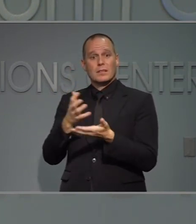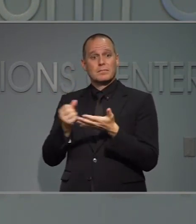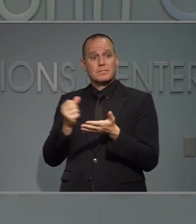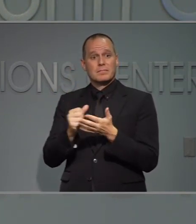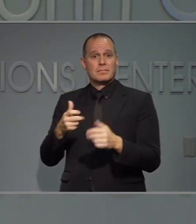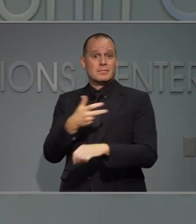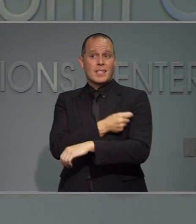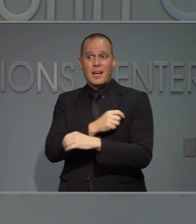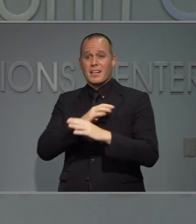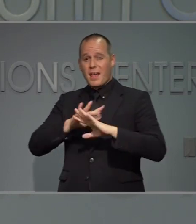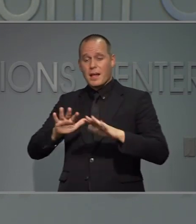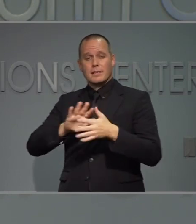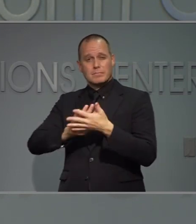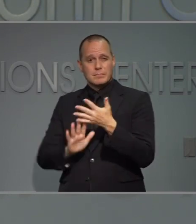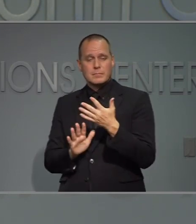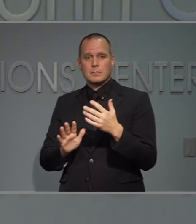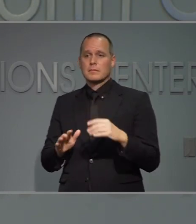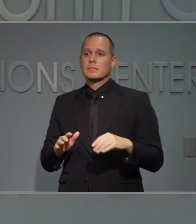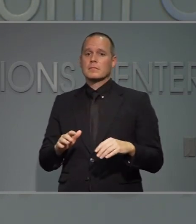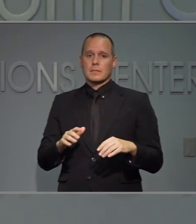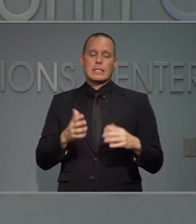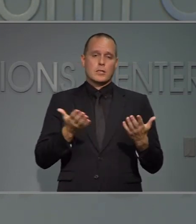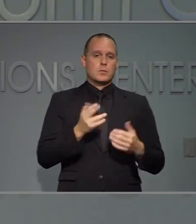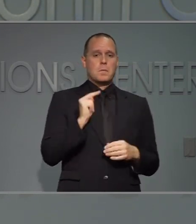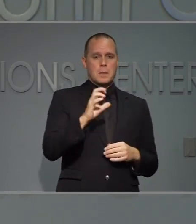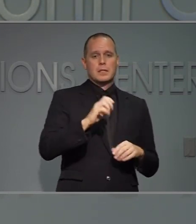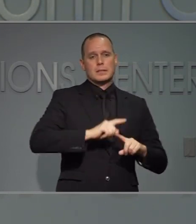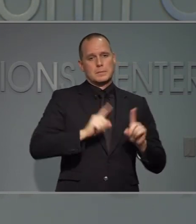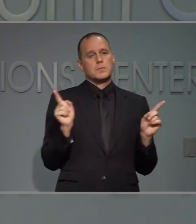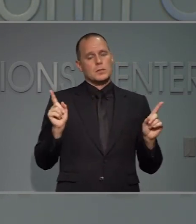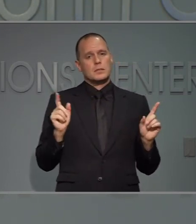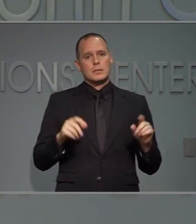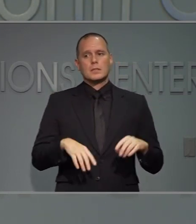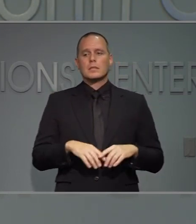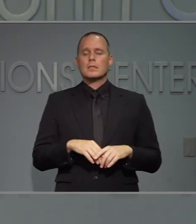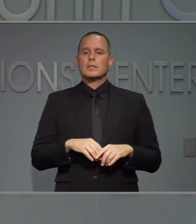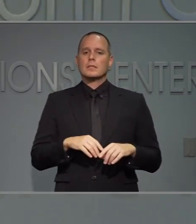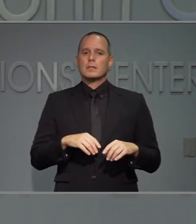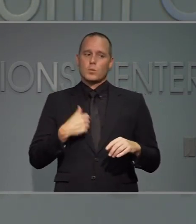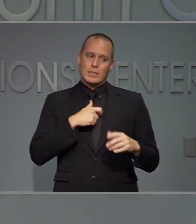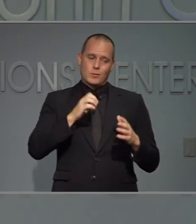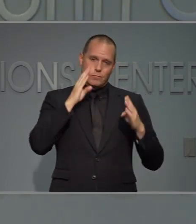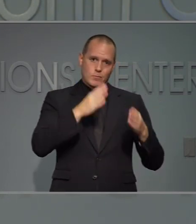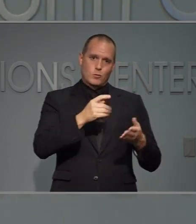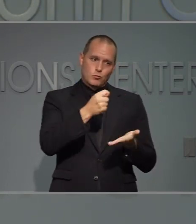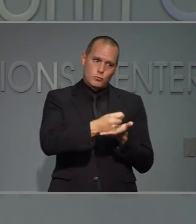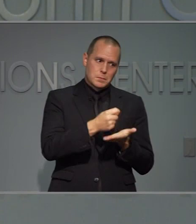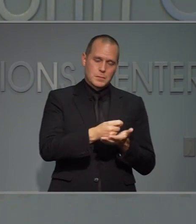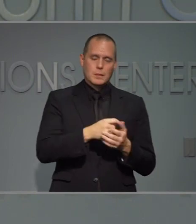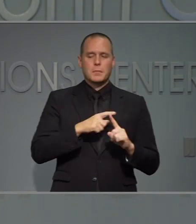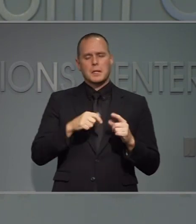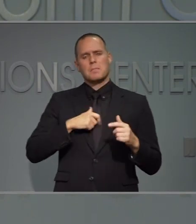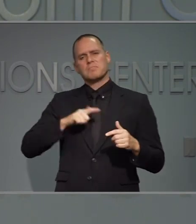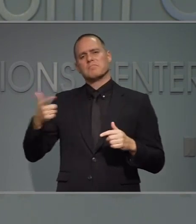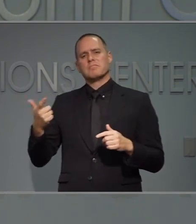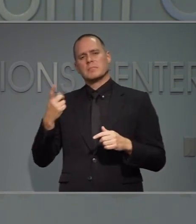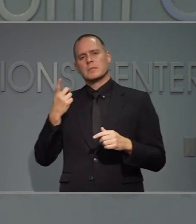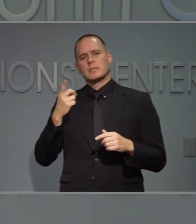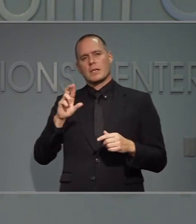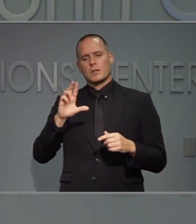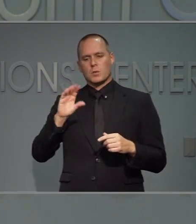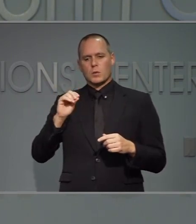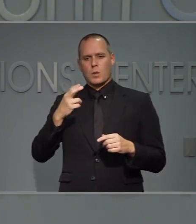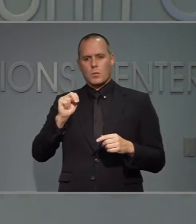Norte, hay reducir la propagación, pero hay que darles el mejor tratamiento es muy importante, pero lo voy a cedar la